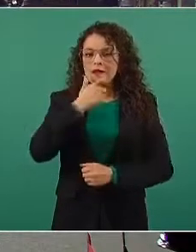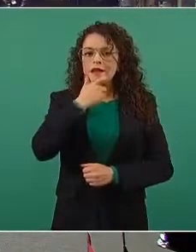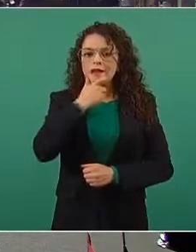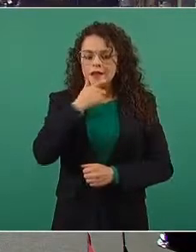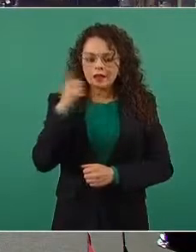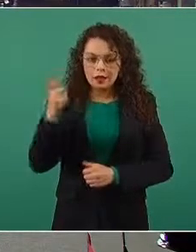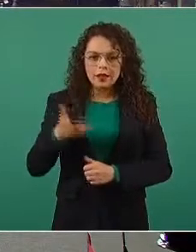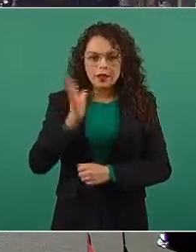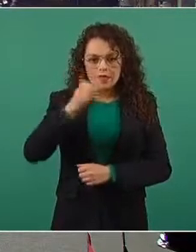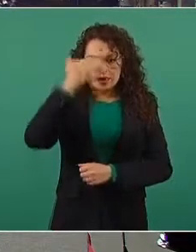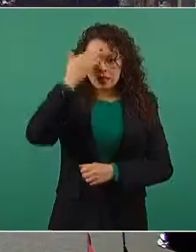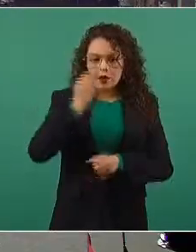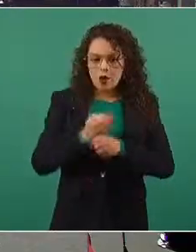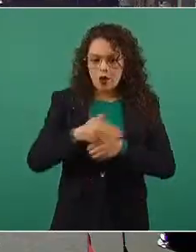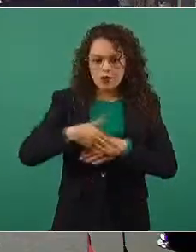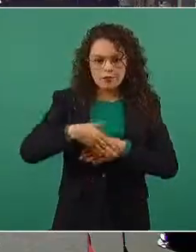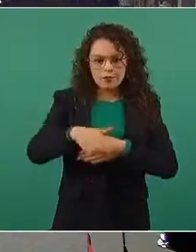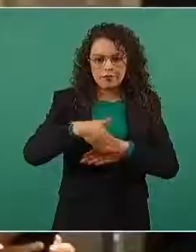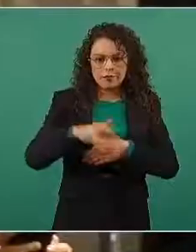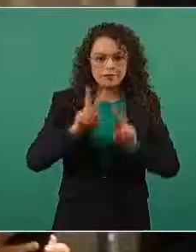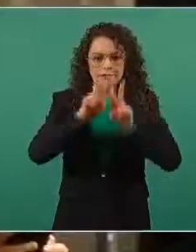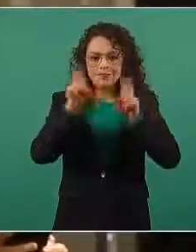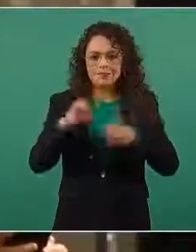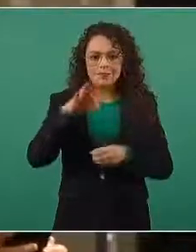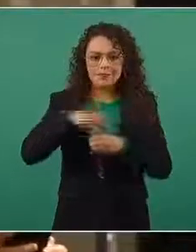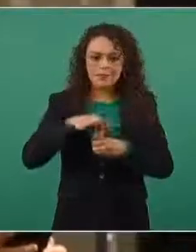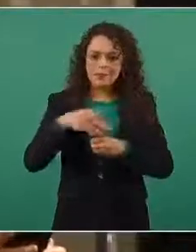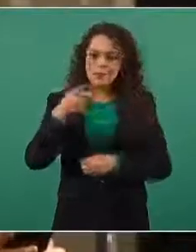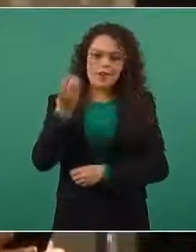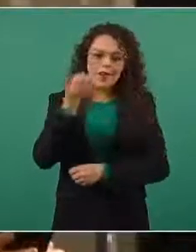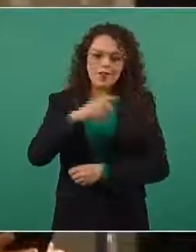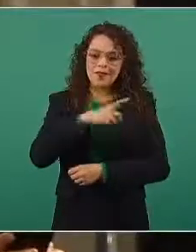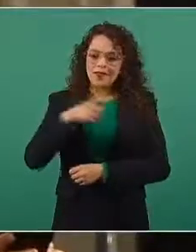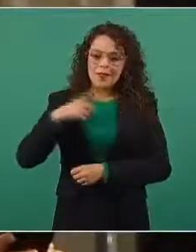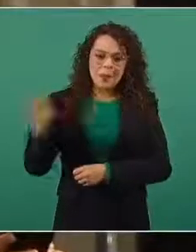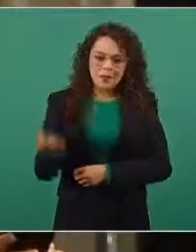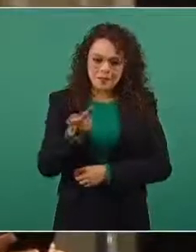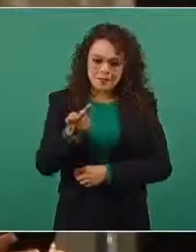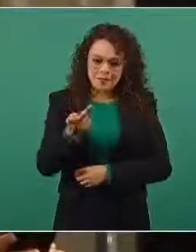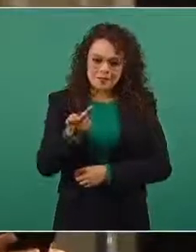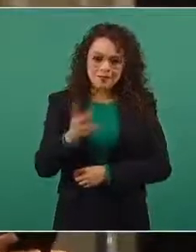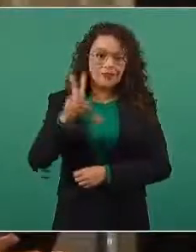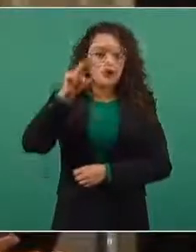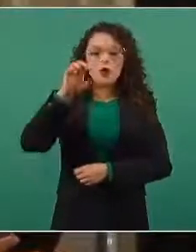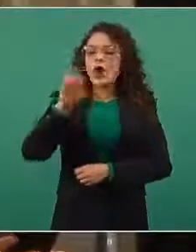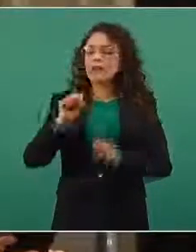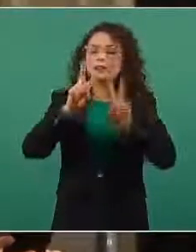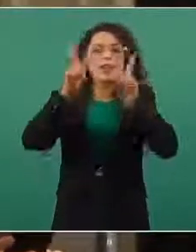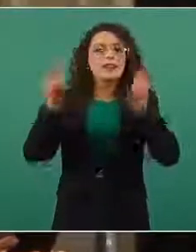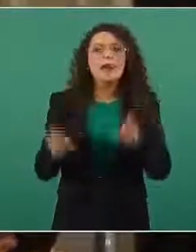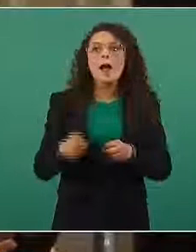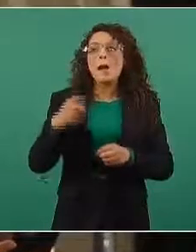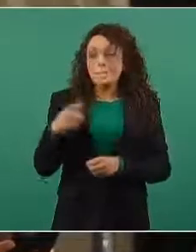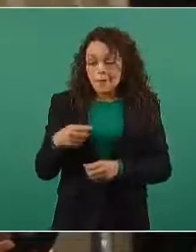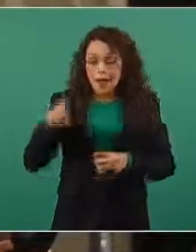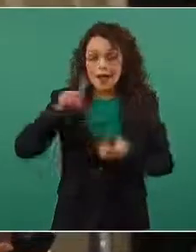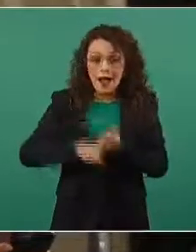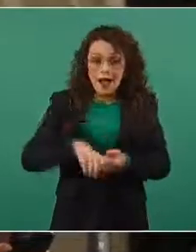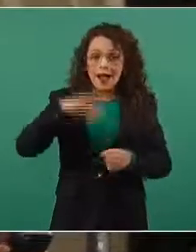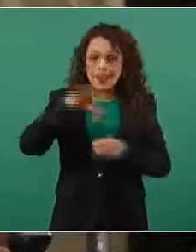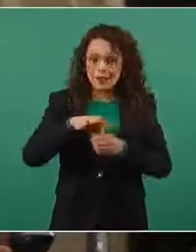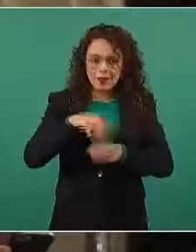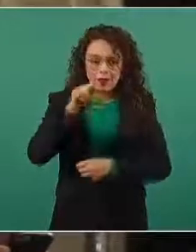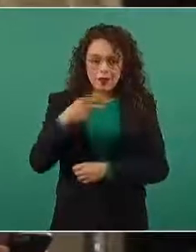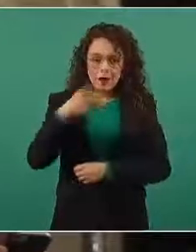electoral, pero le tenemos que hacer esta pregunta. No, no, no, no es nada electoral. Lo que pasa es que mucha gente de